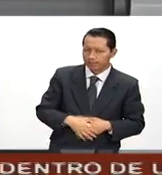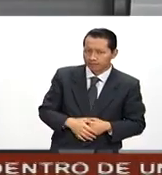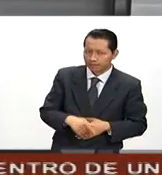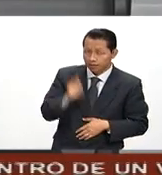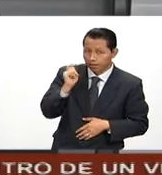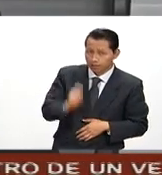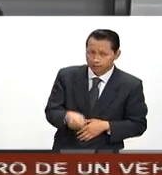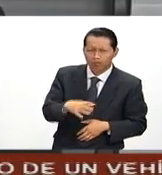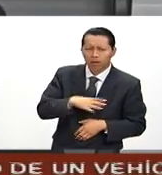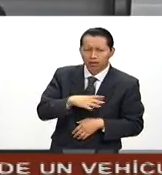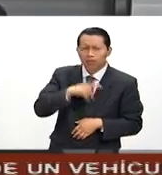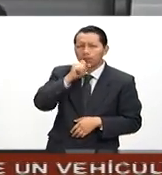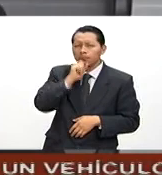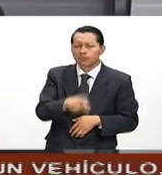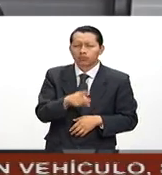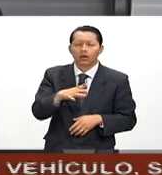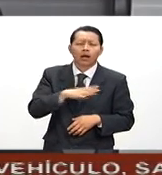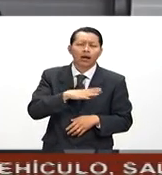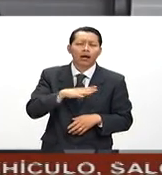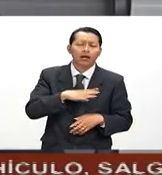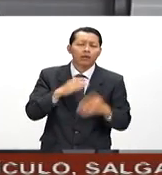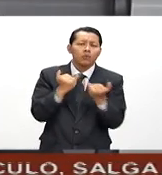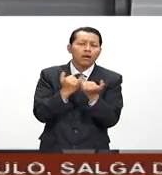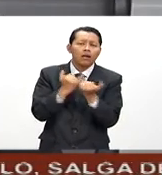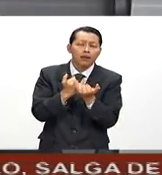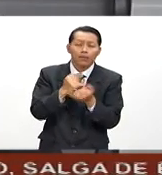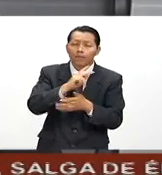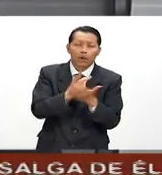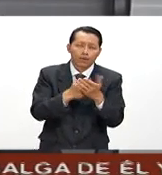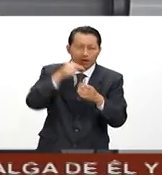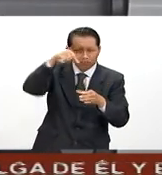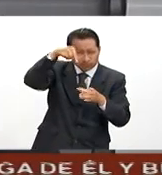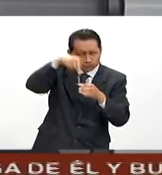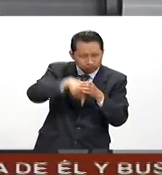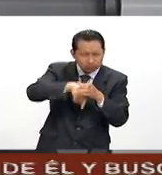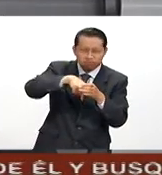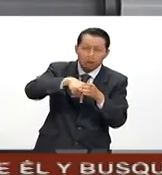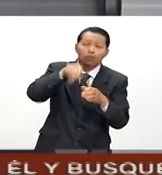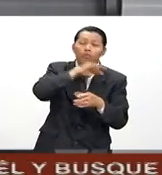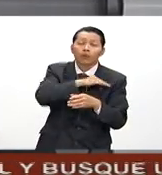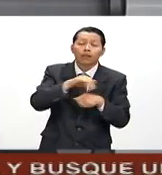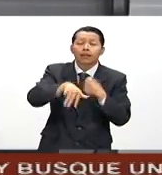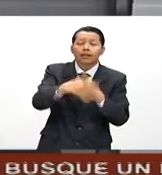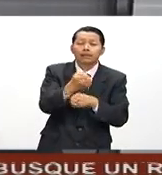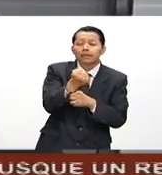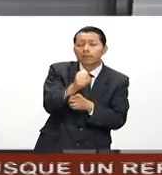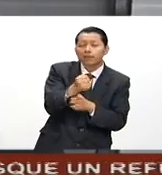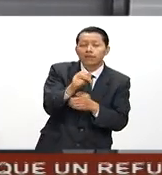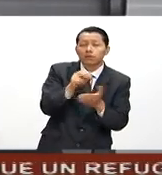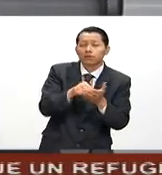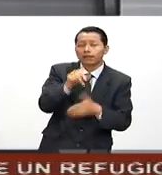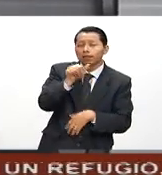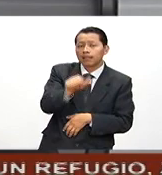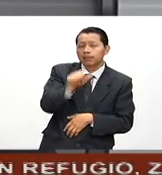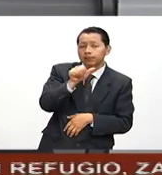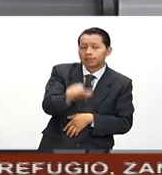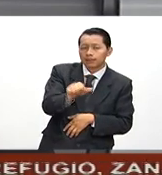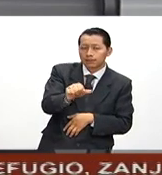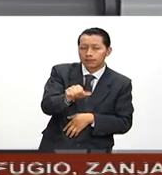de perforación considerado dará inicio el 15 de septiembre de 2016 y